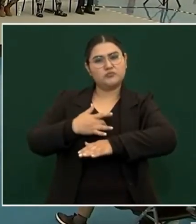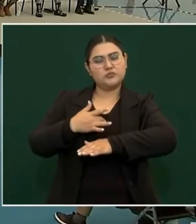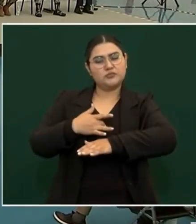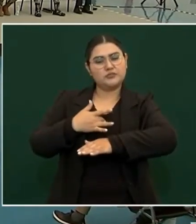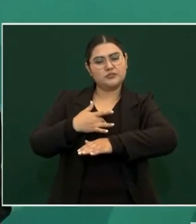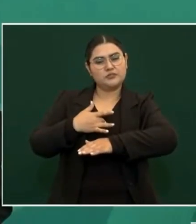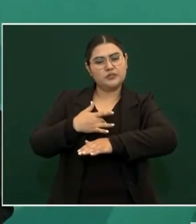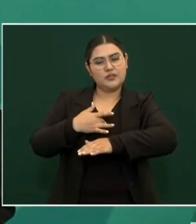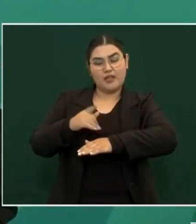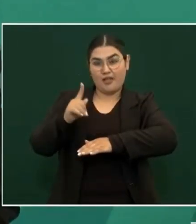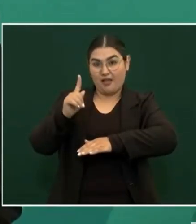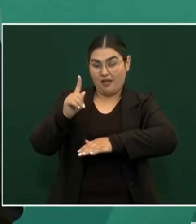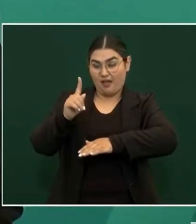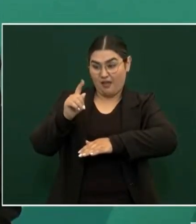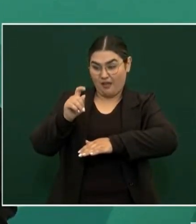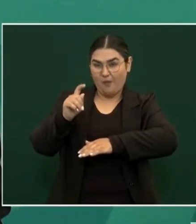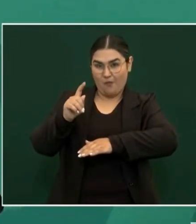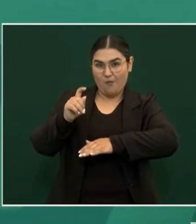acuífero acuífero